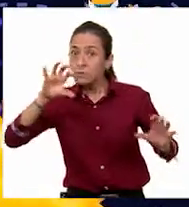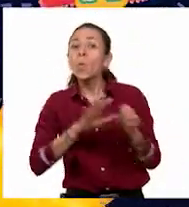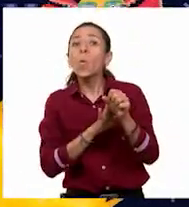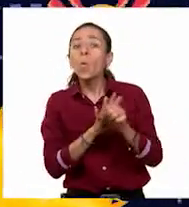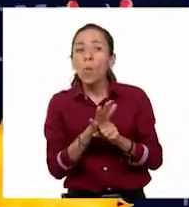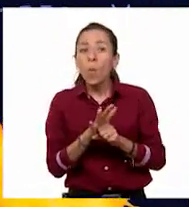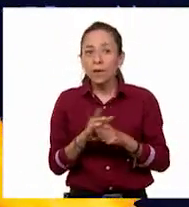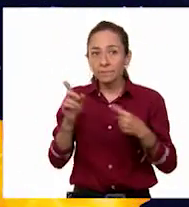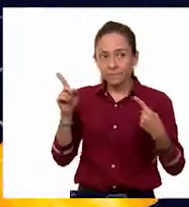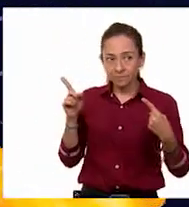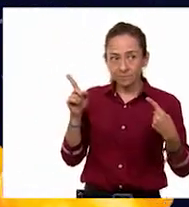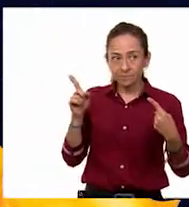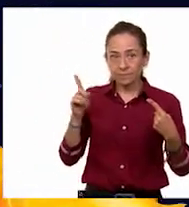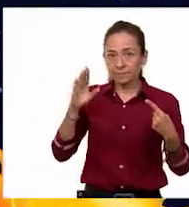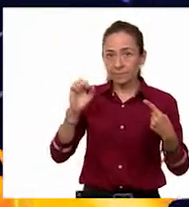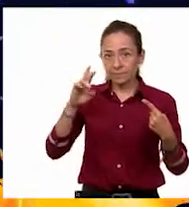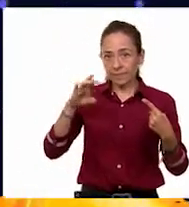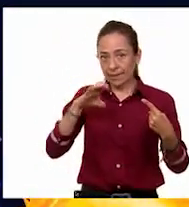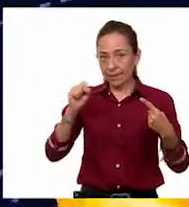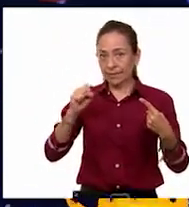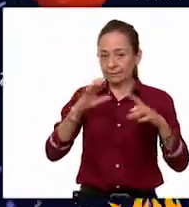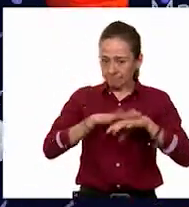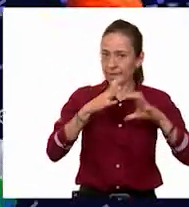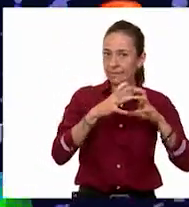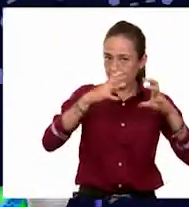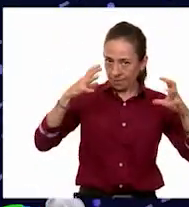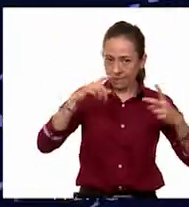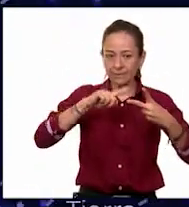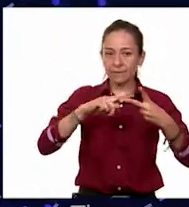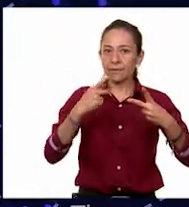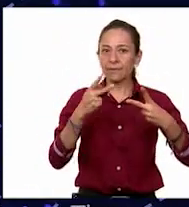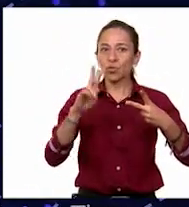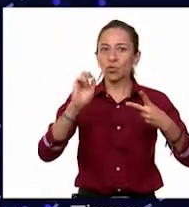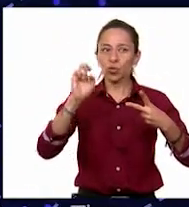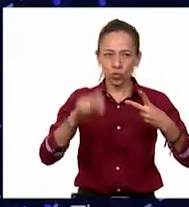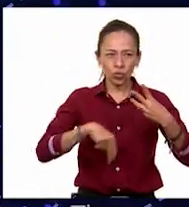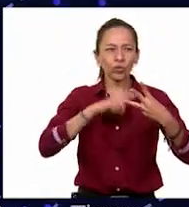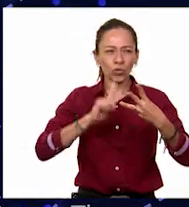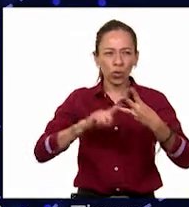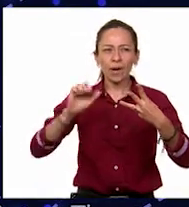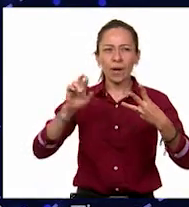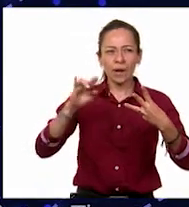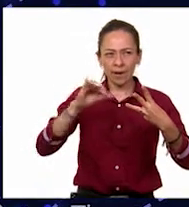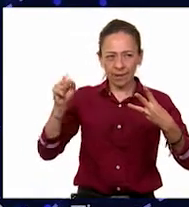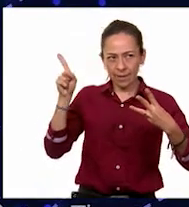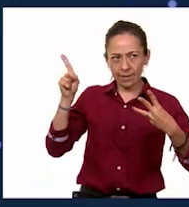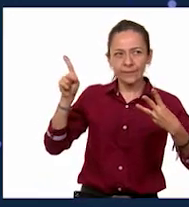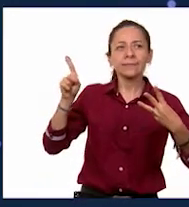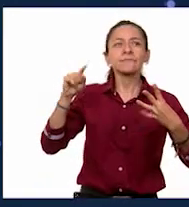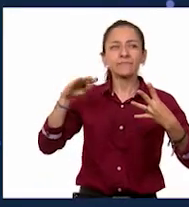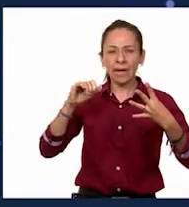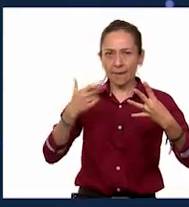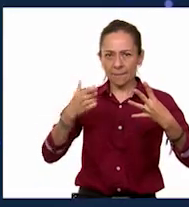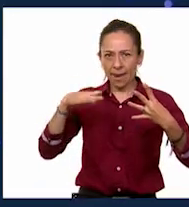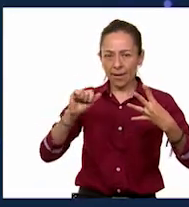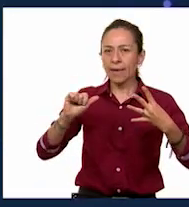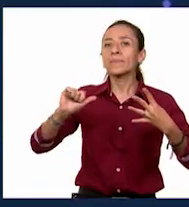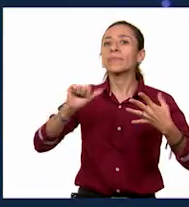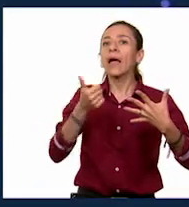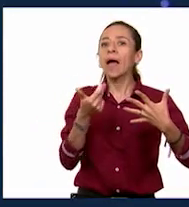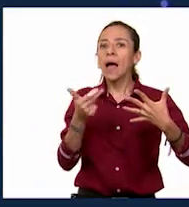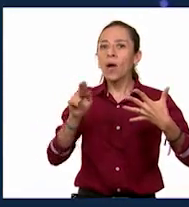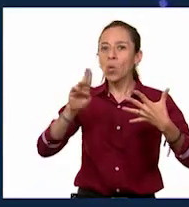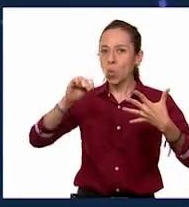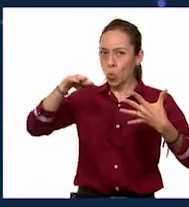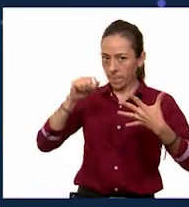Ceres, que es el más grande, Plutón, Eris, Makemake y Aume. Así que recuerden,